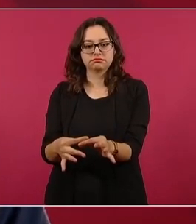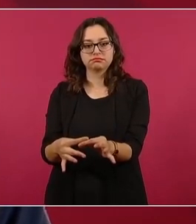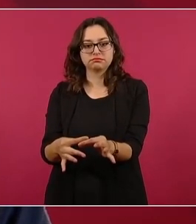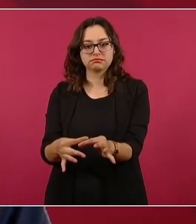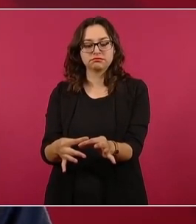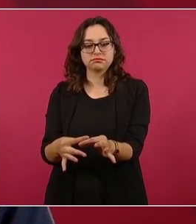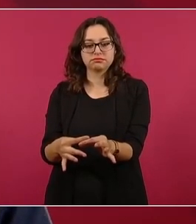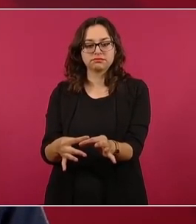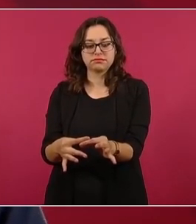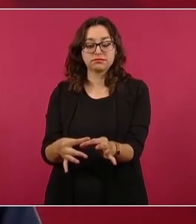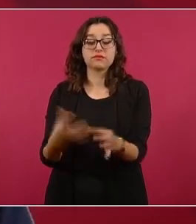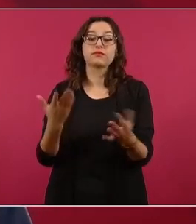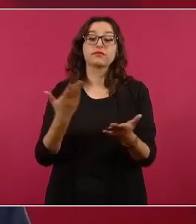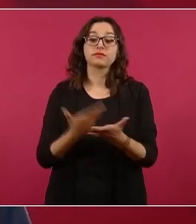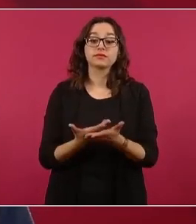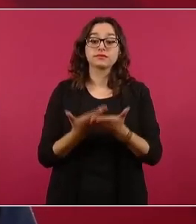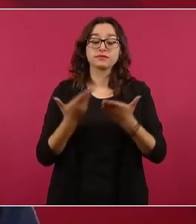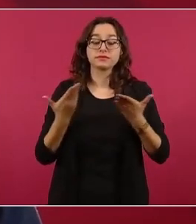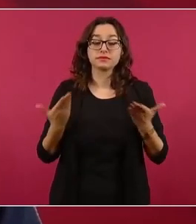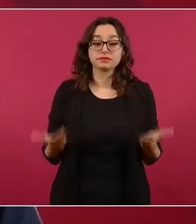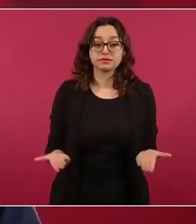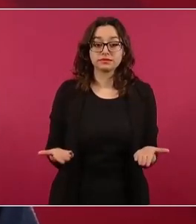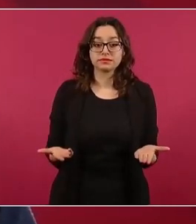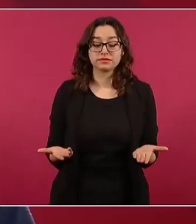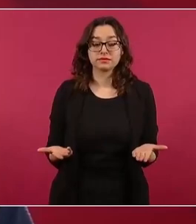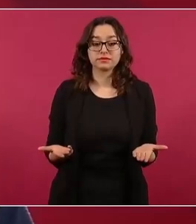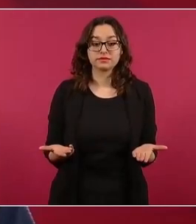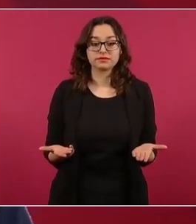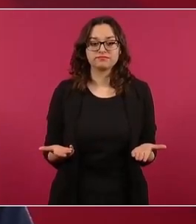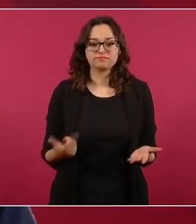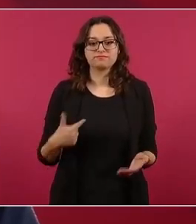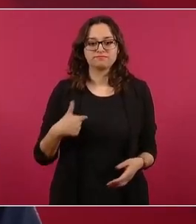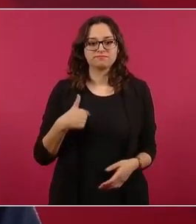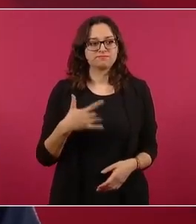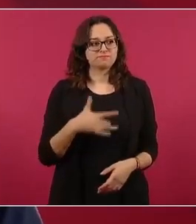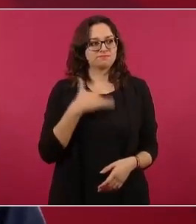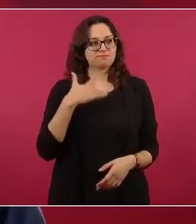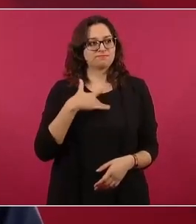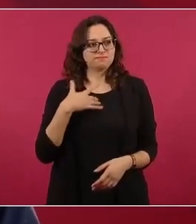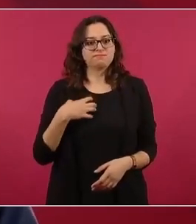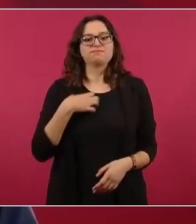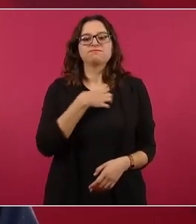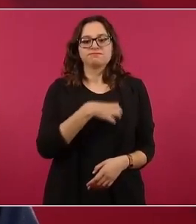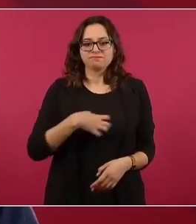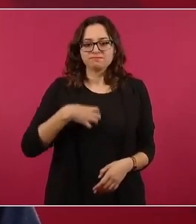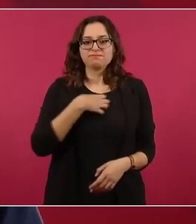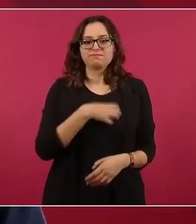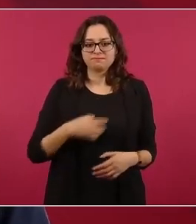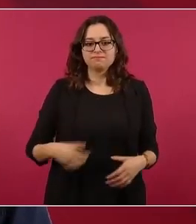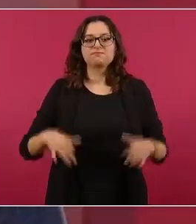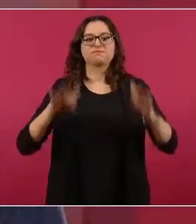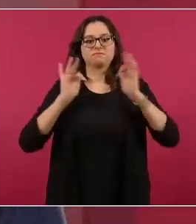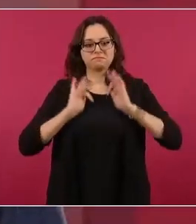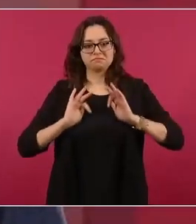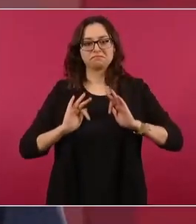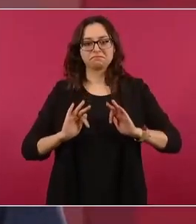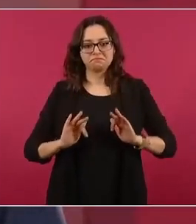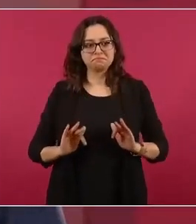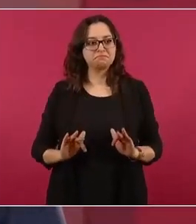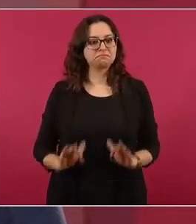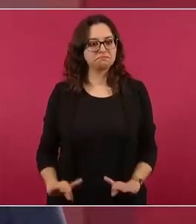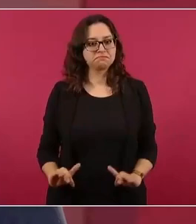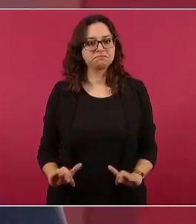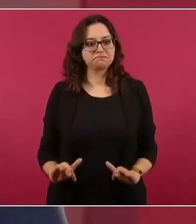Y ahora estoy muy contento y muy tranquilo porque